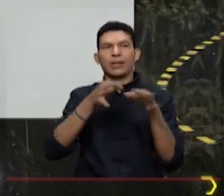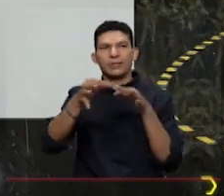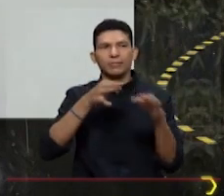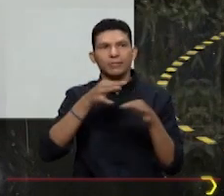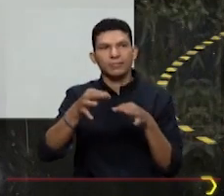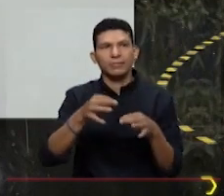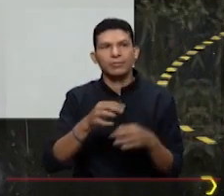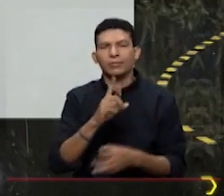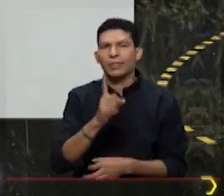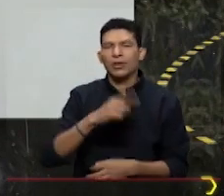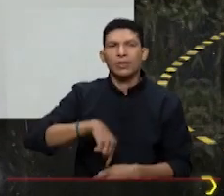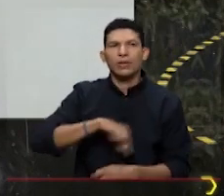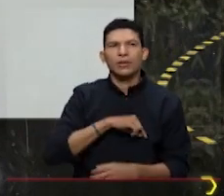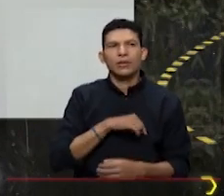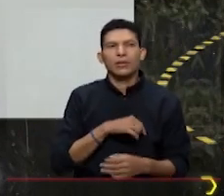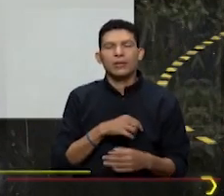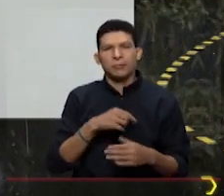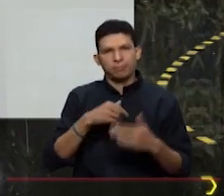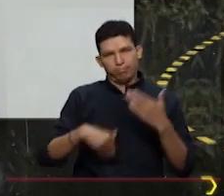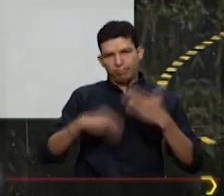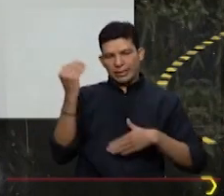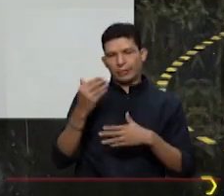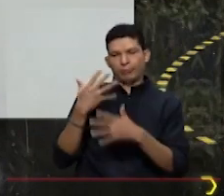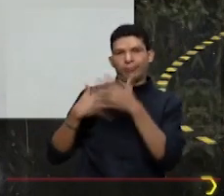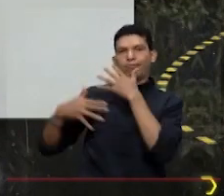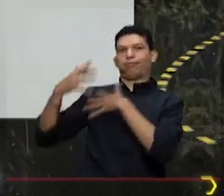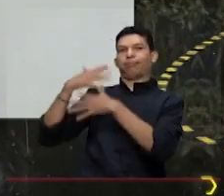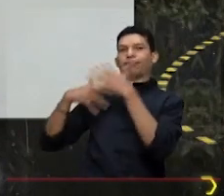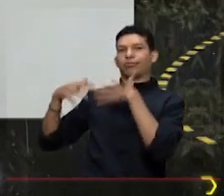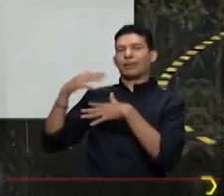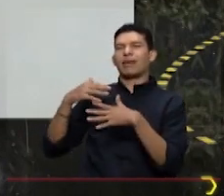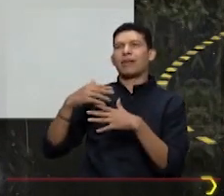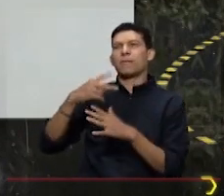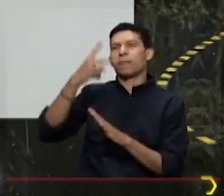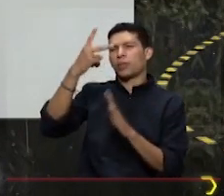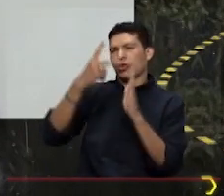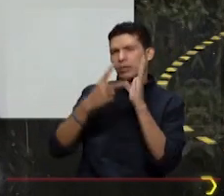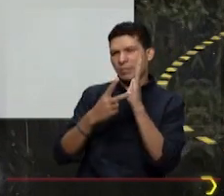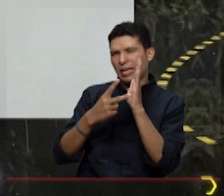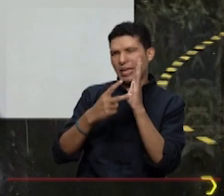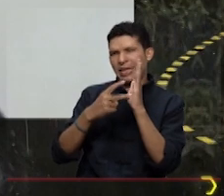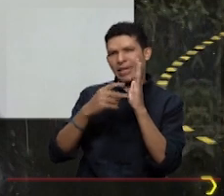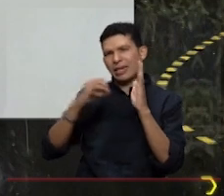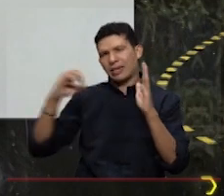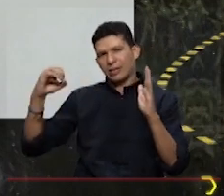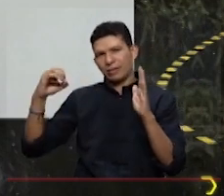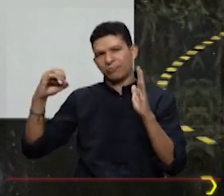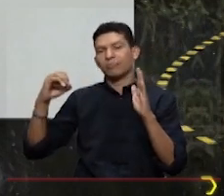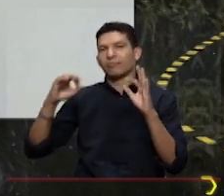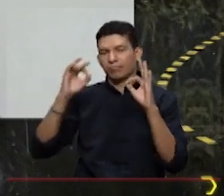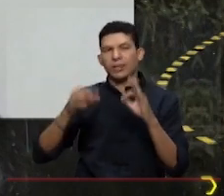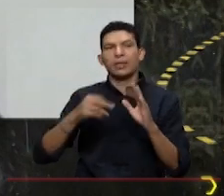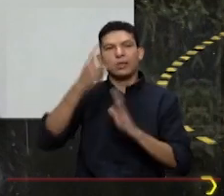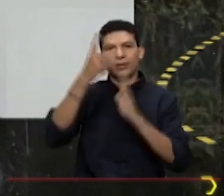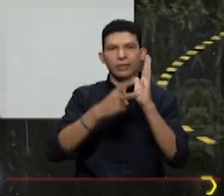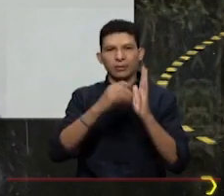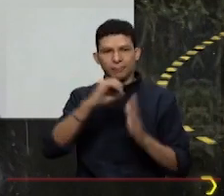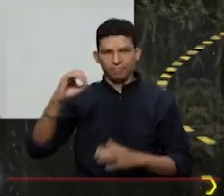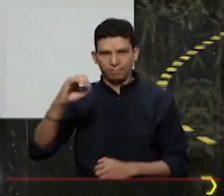costera, eso vamos al principio. En el 2000, yo iba a decir 2020, en el 2000,